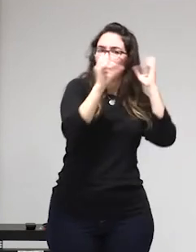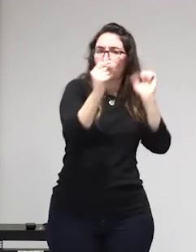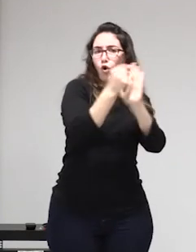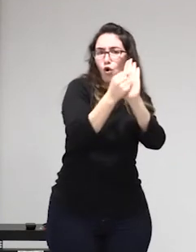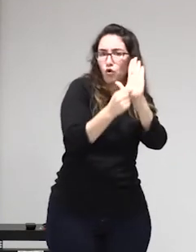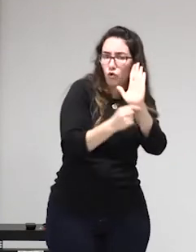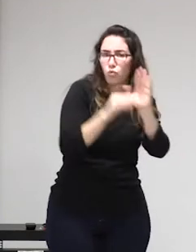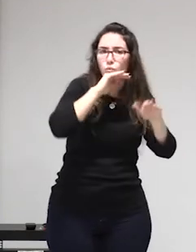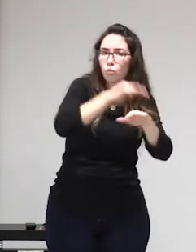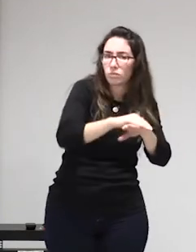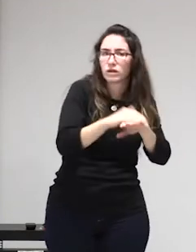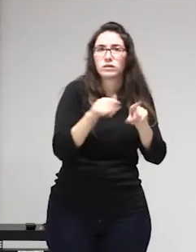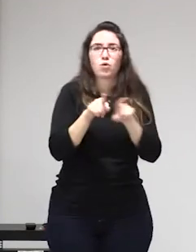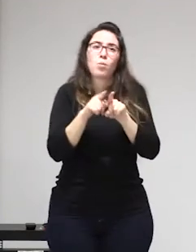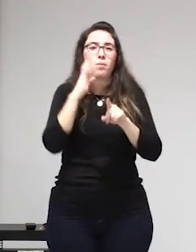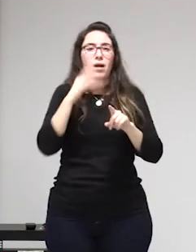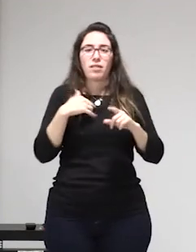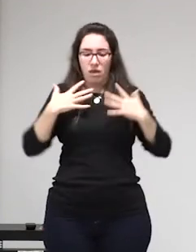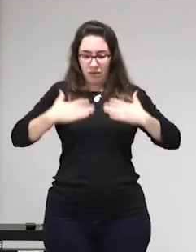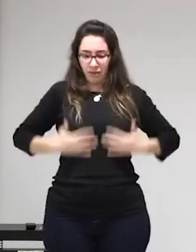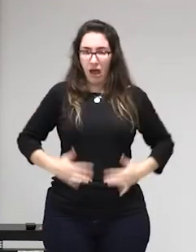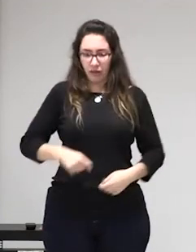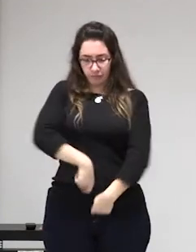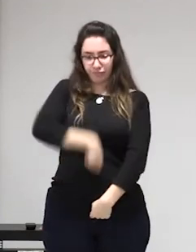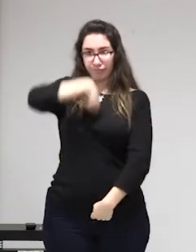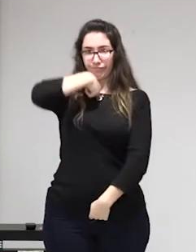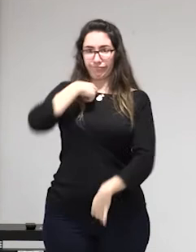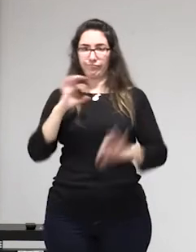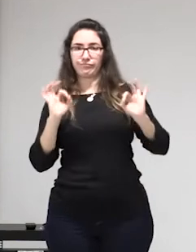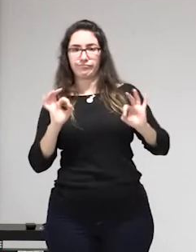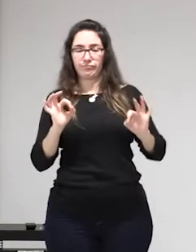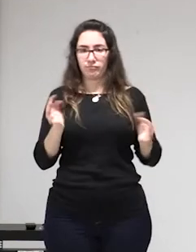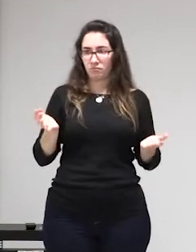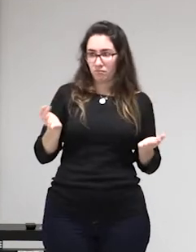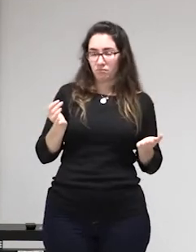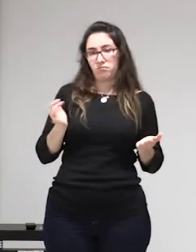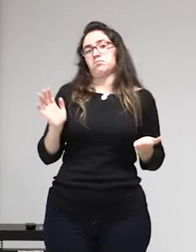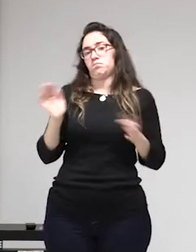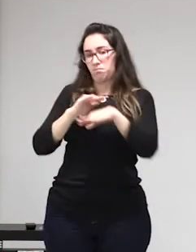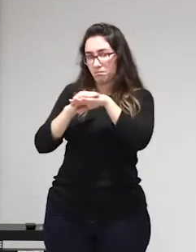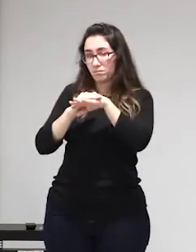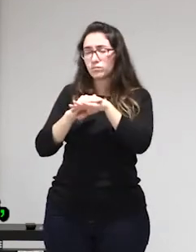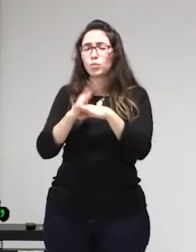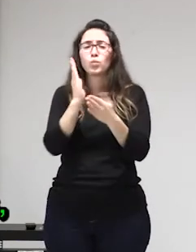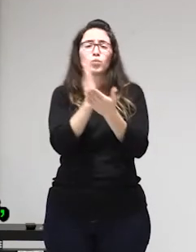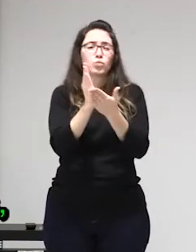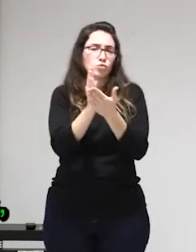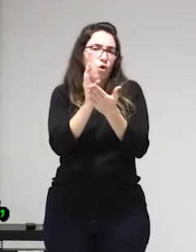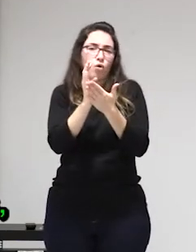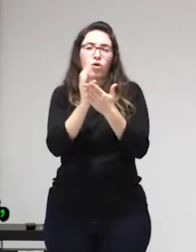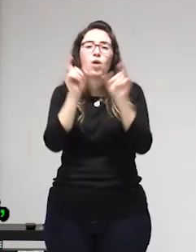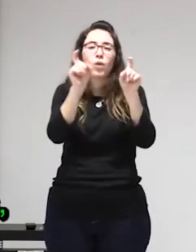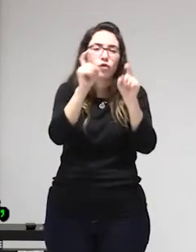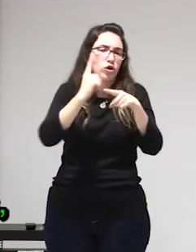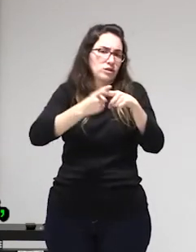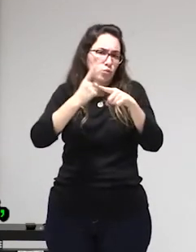no es no es a las trabajadoras sexuales como yo la verdad es a las trabajadoras sexuales que hacen la calle que están en los clubs en